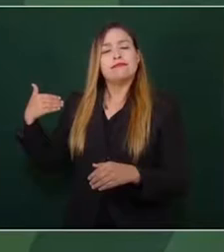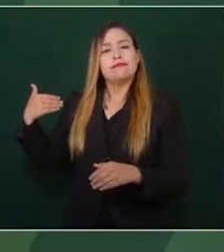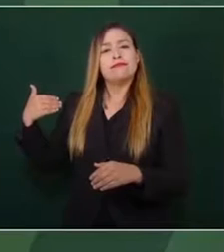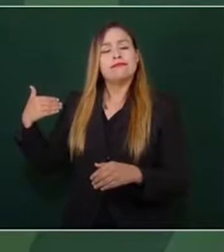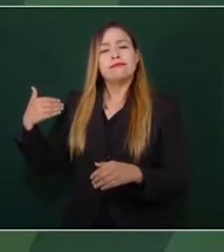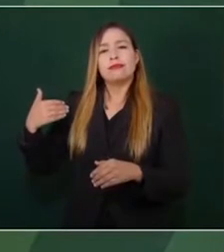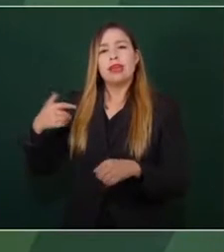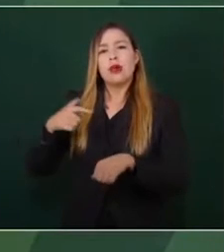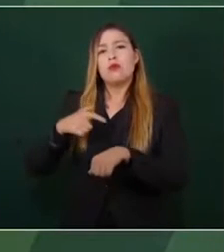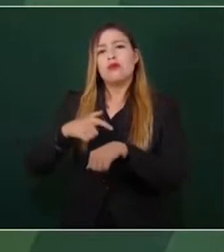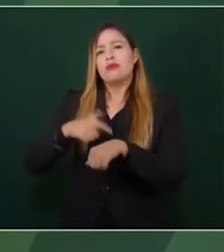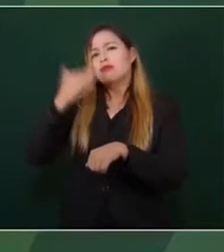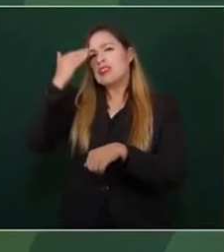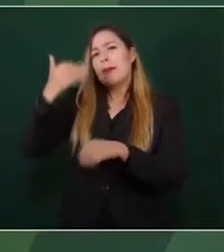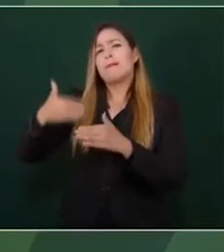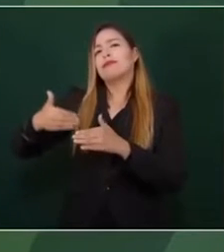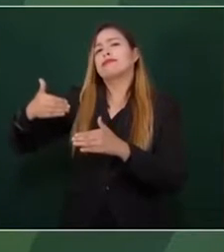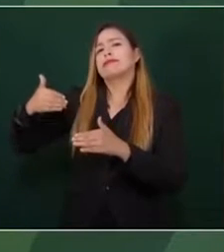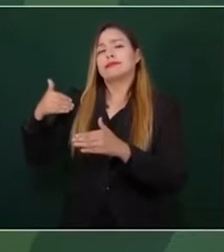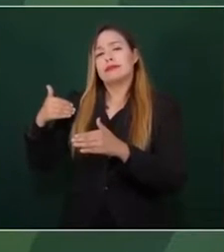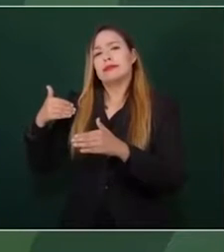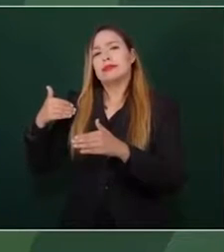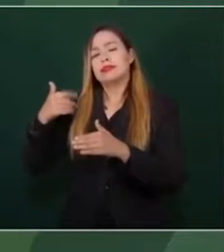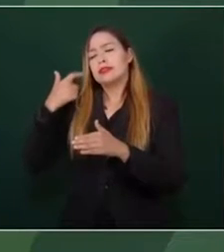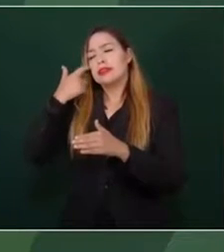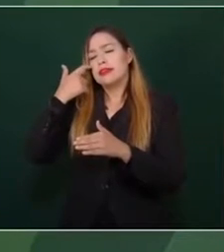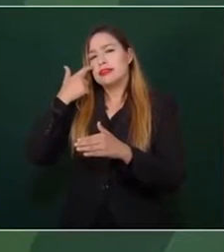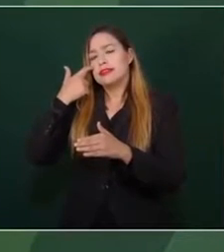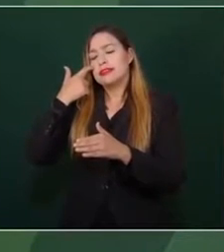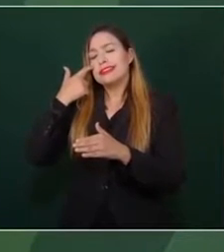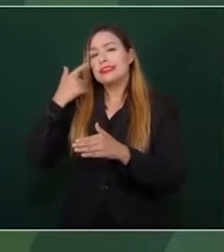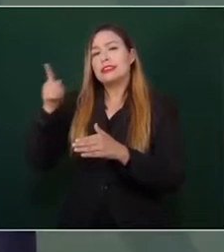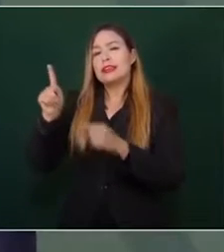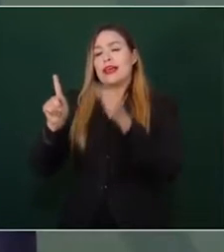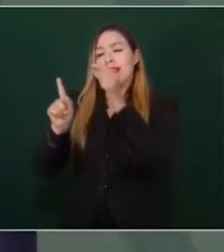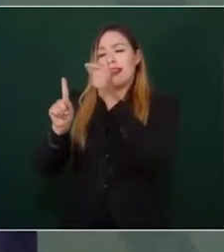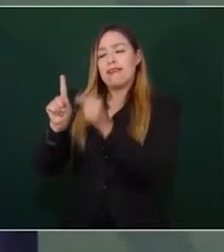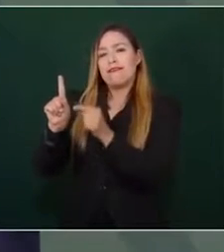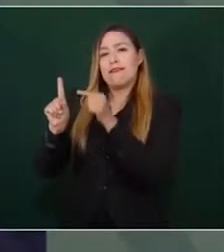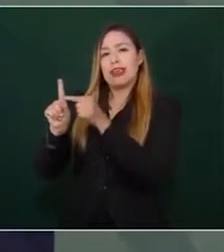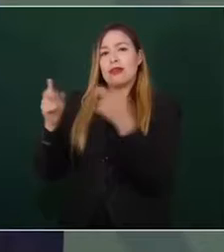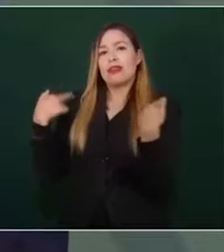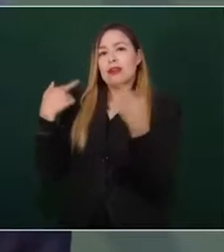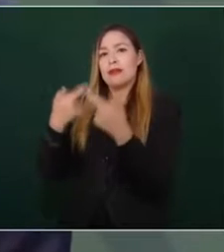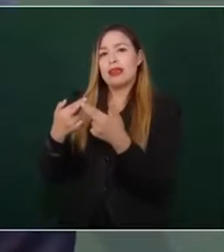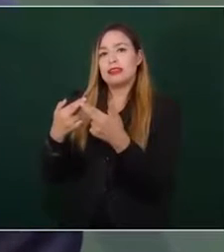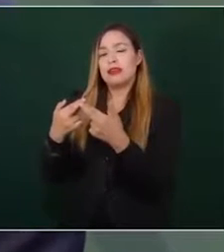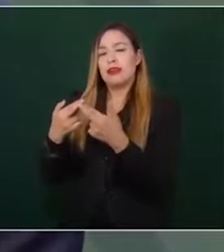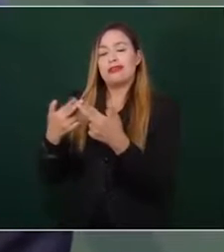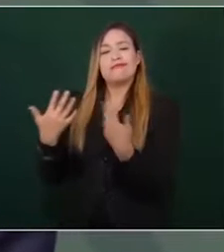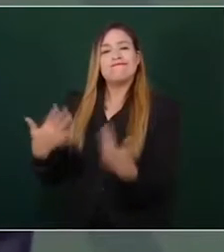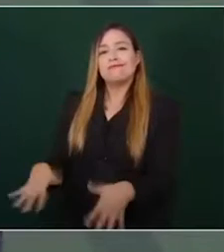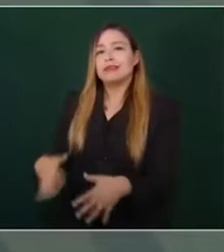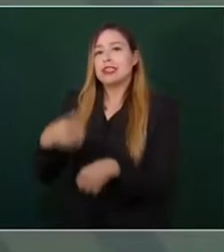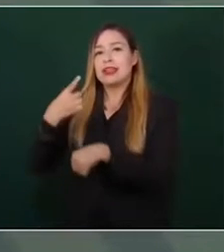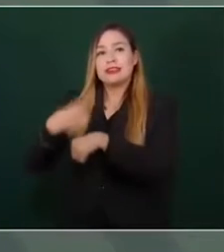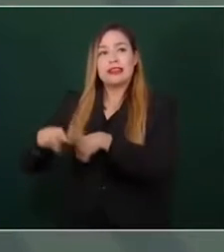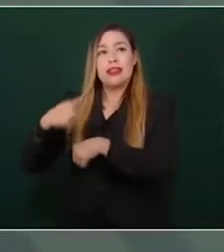afectó mucho la imagen